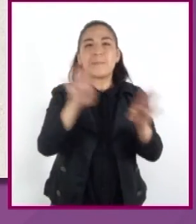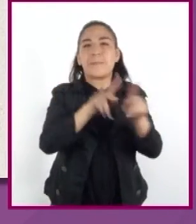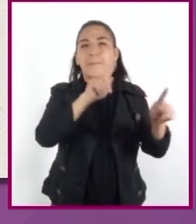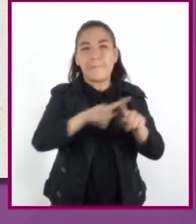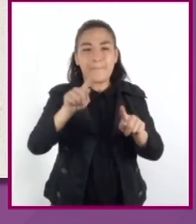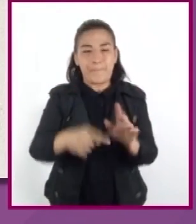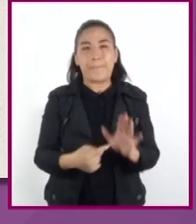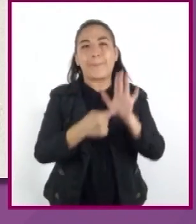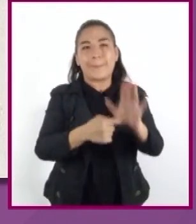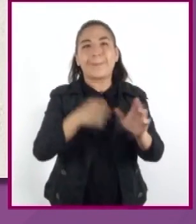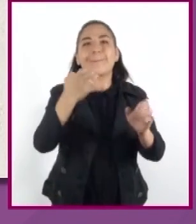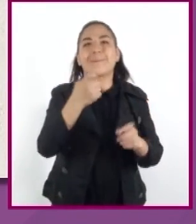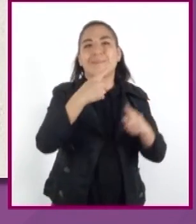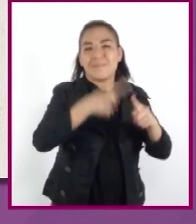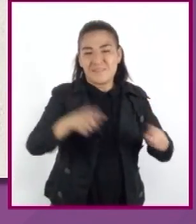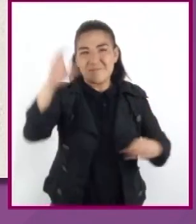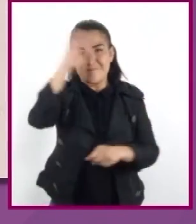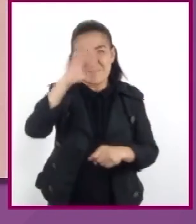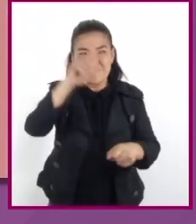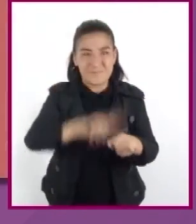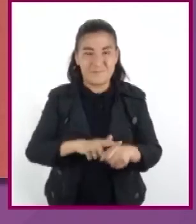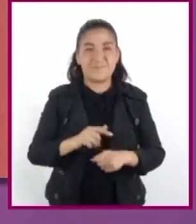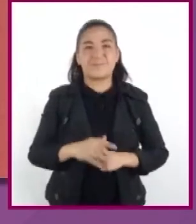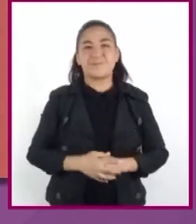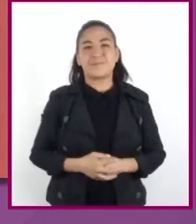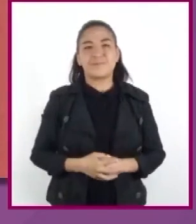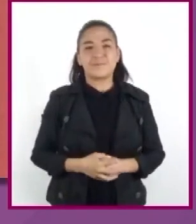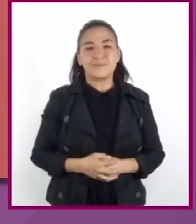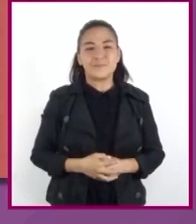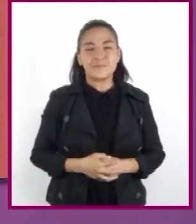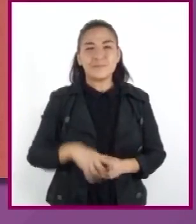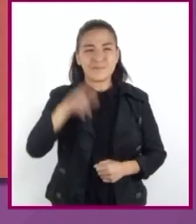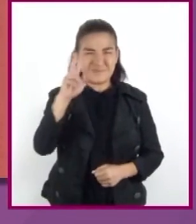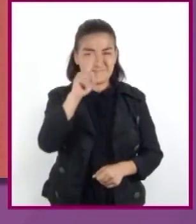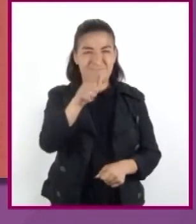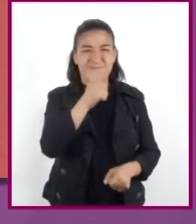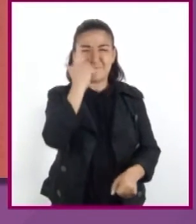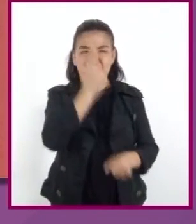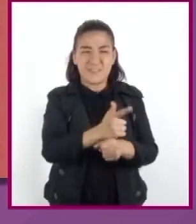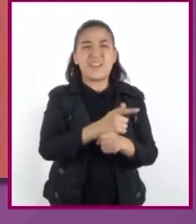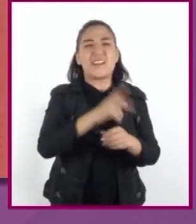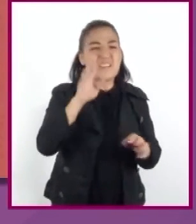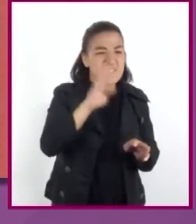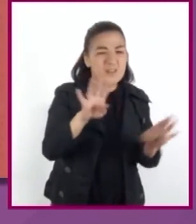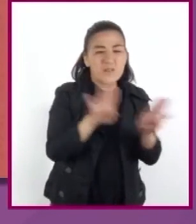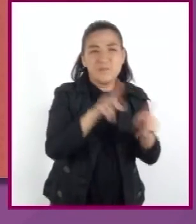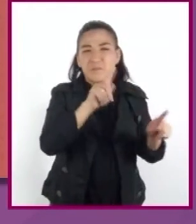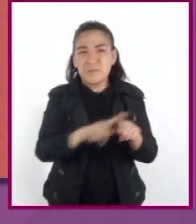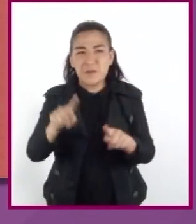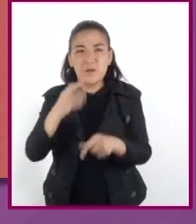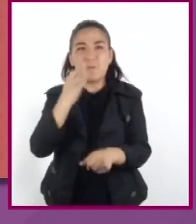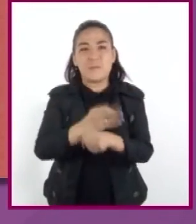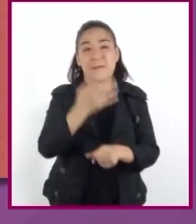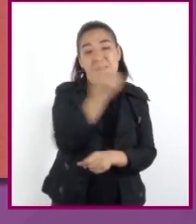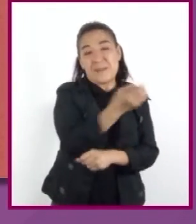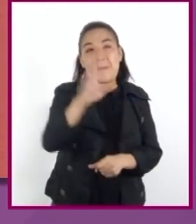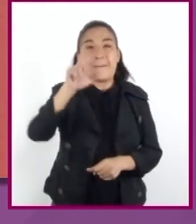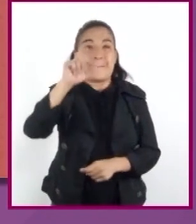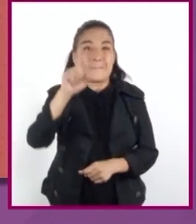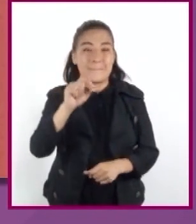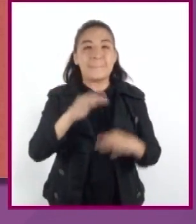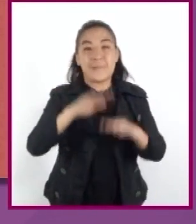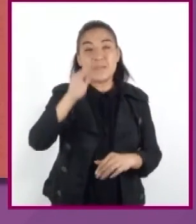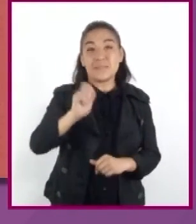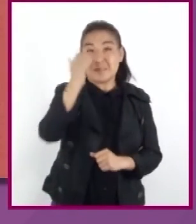presentaron marcadas diferencias culturales. Se han identificado al menos una veintena de escrituras, siendo la